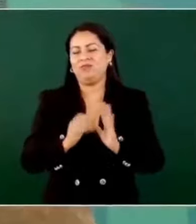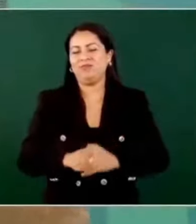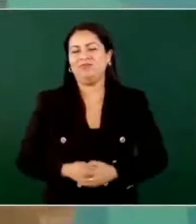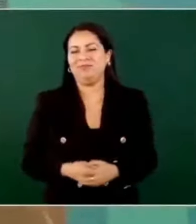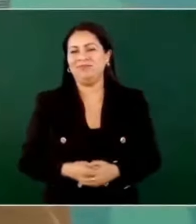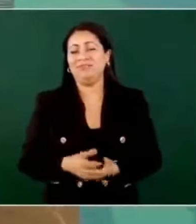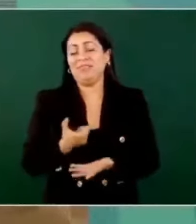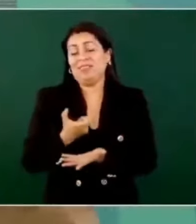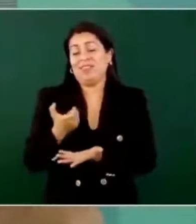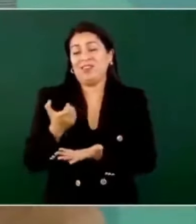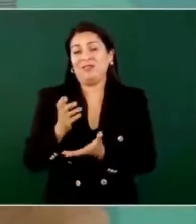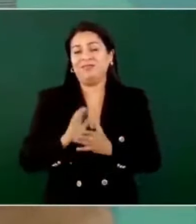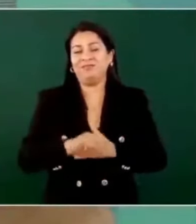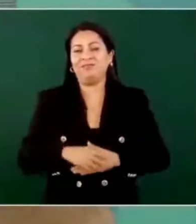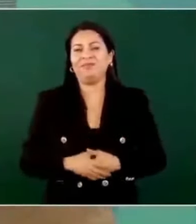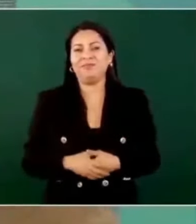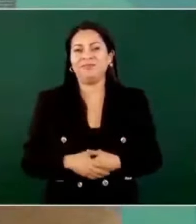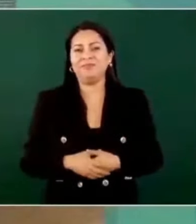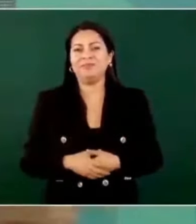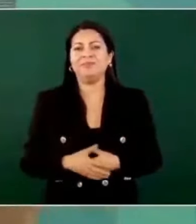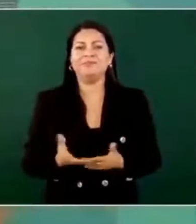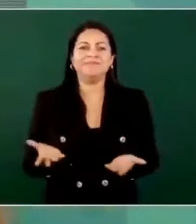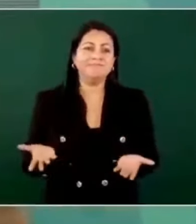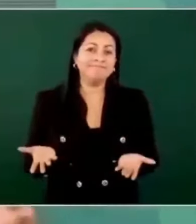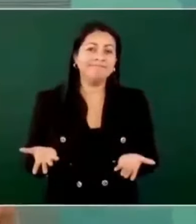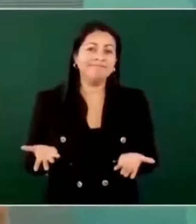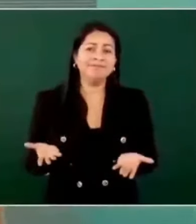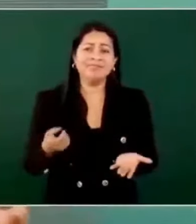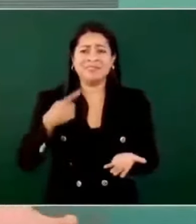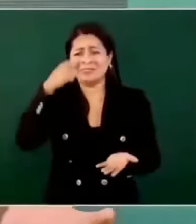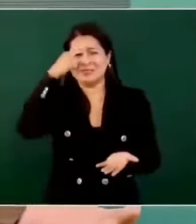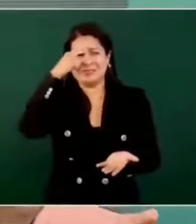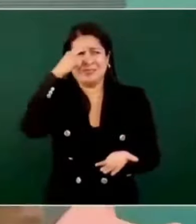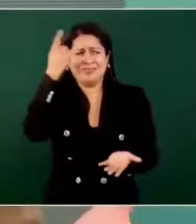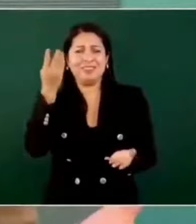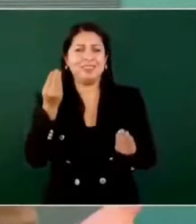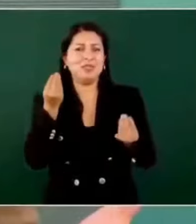El dinero. Entonces, es muy sencillo